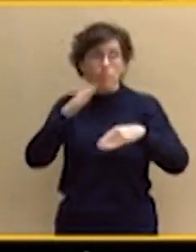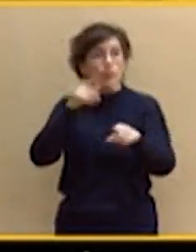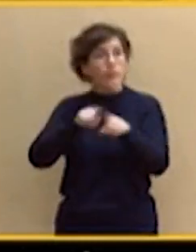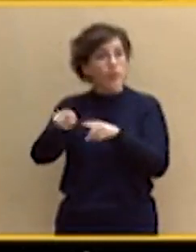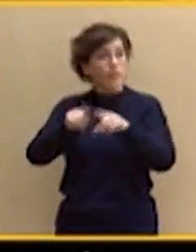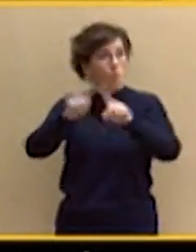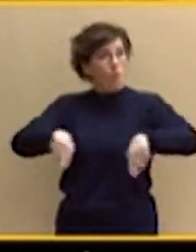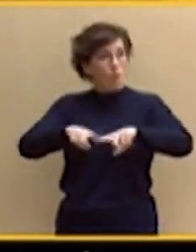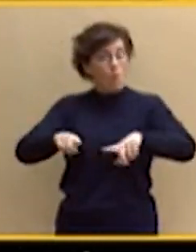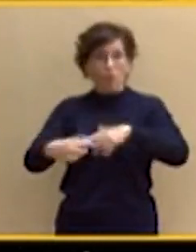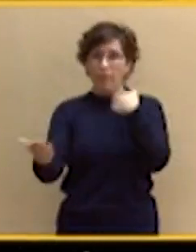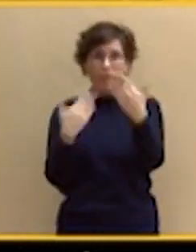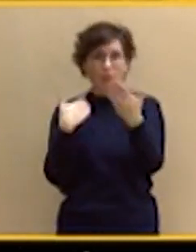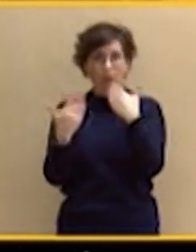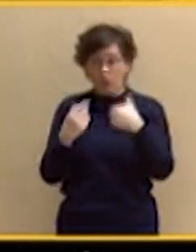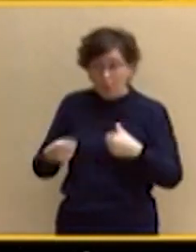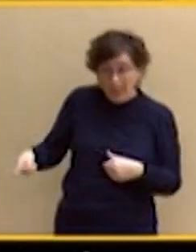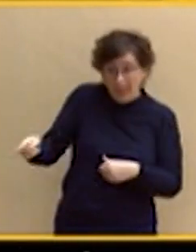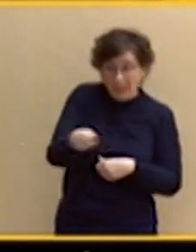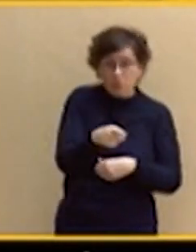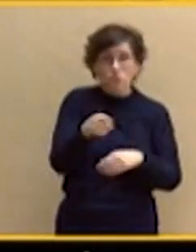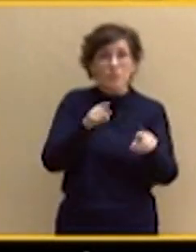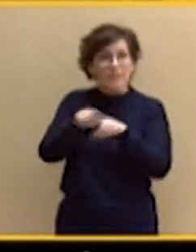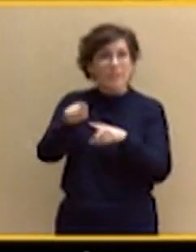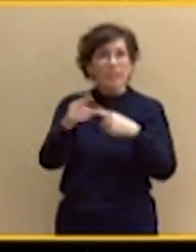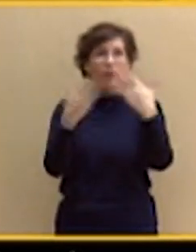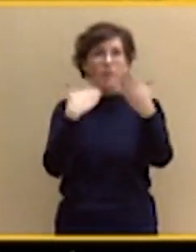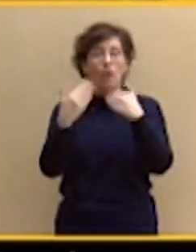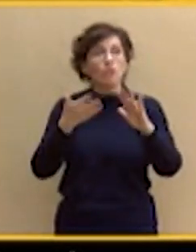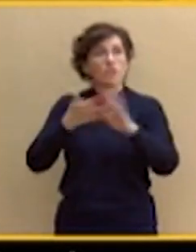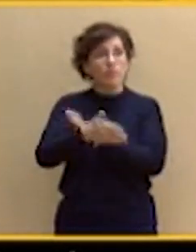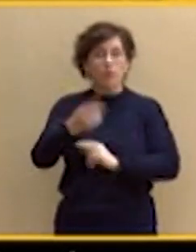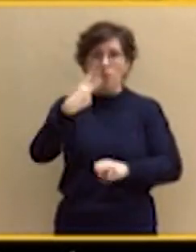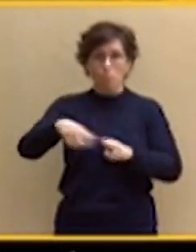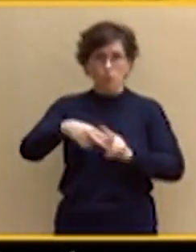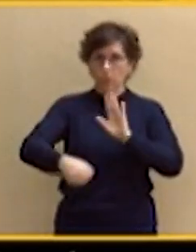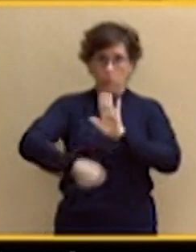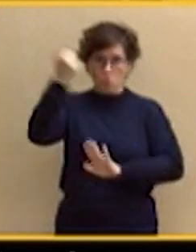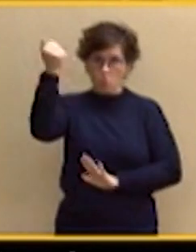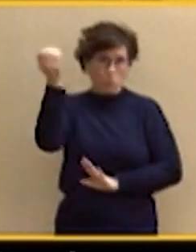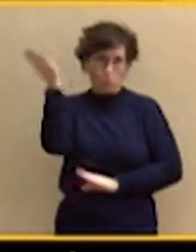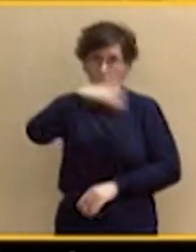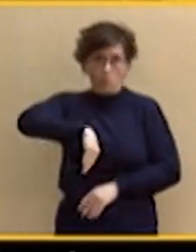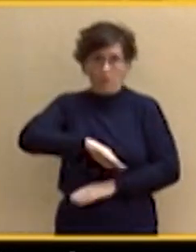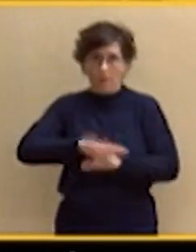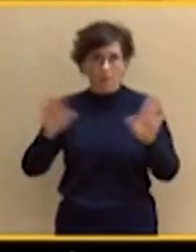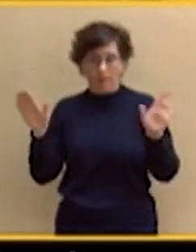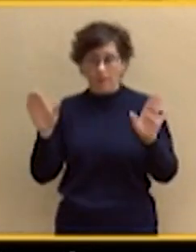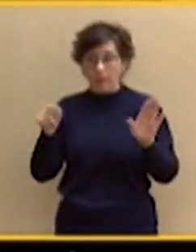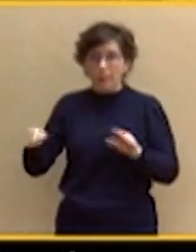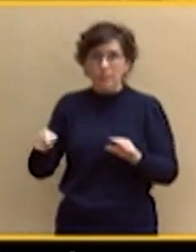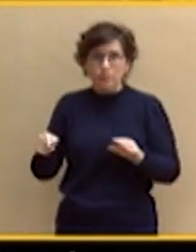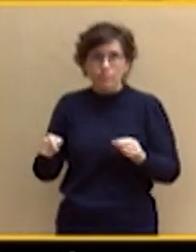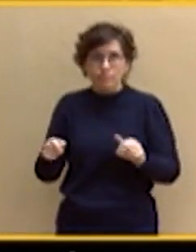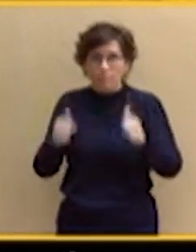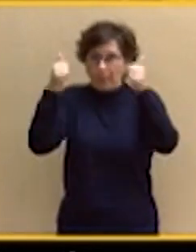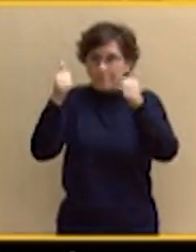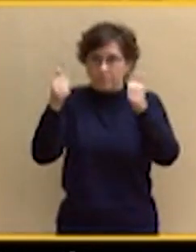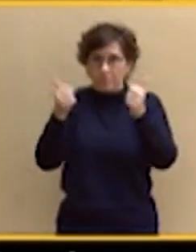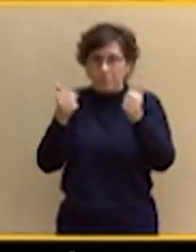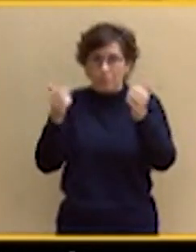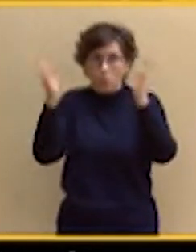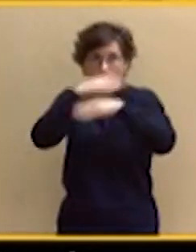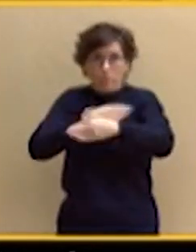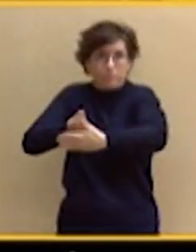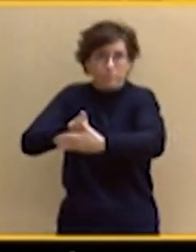Criticar el diálogo es la ausencia de política y creo que evidentemente eso es un callejón sin salida. Por eso espero que para abordar